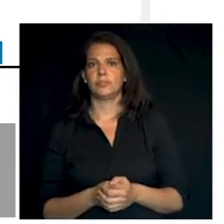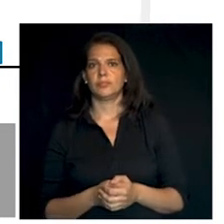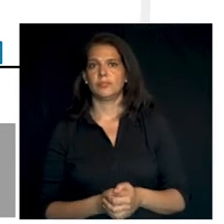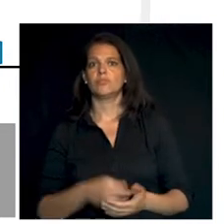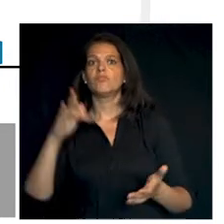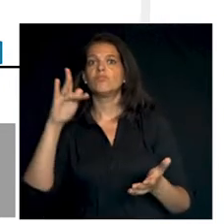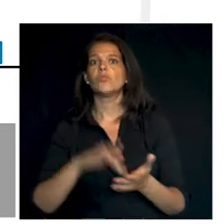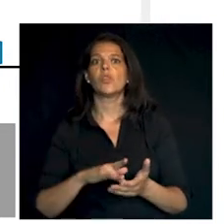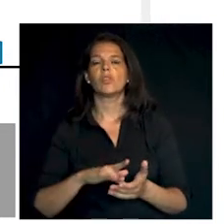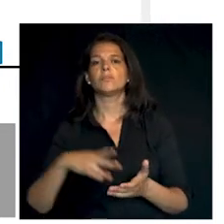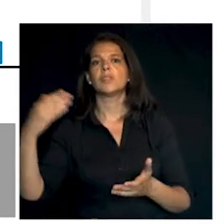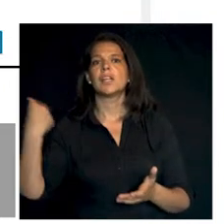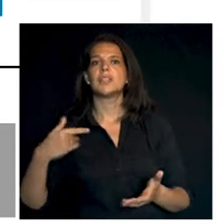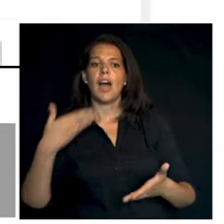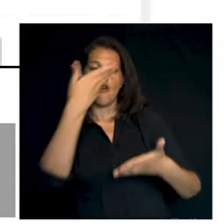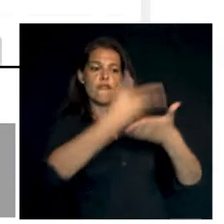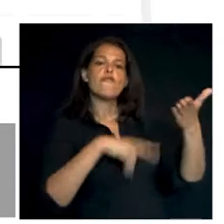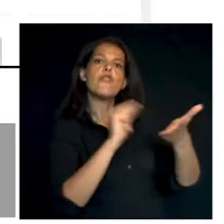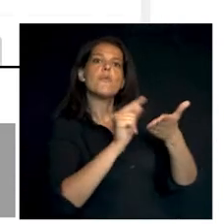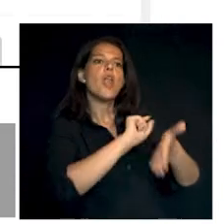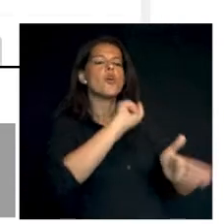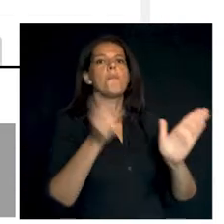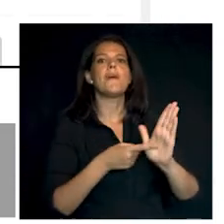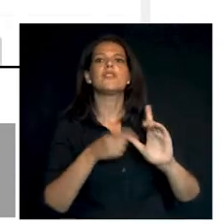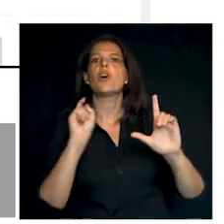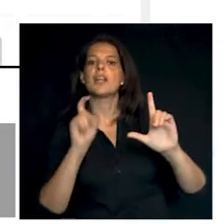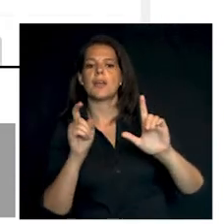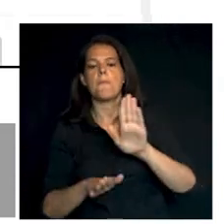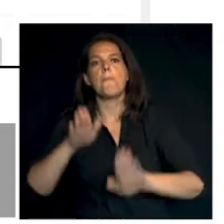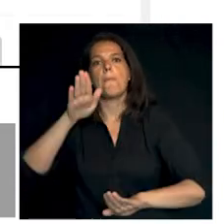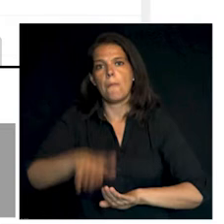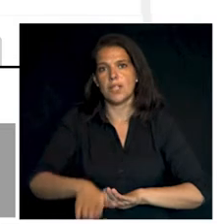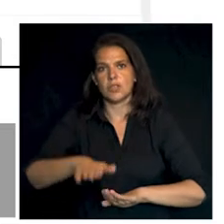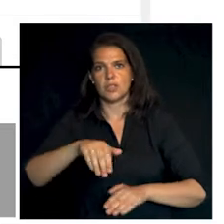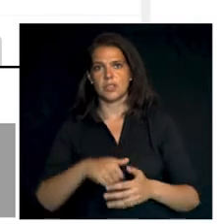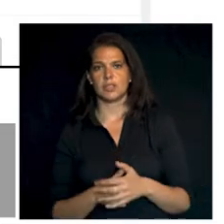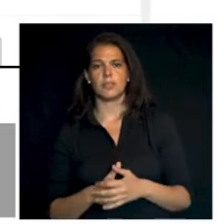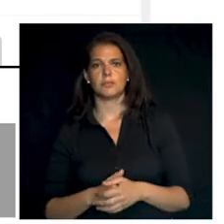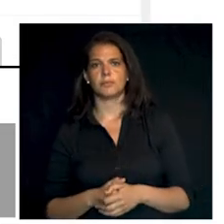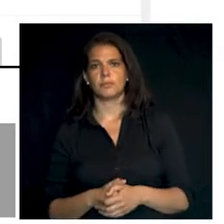Una vez hayas completado el formulario, haz clic en Paso siguiente.